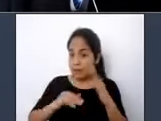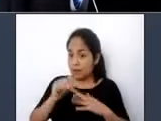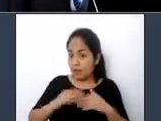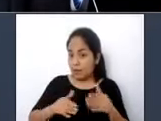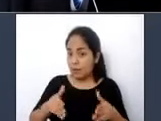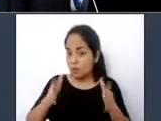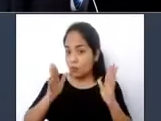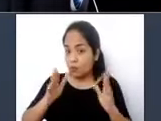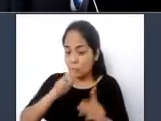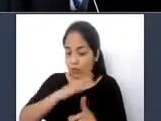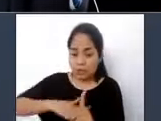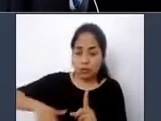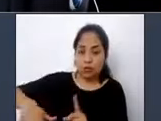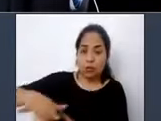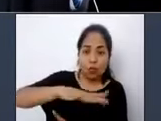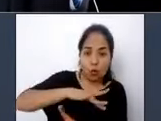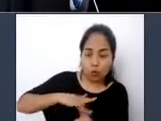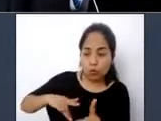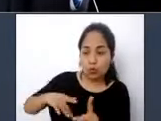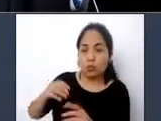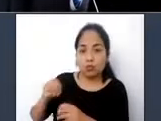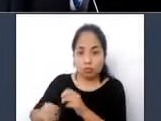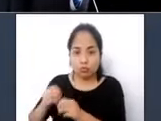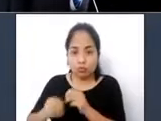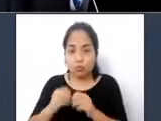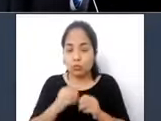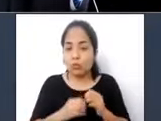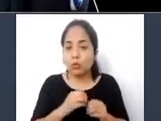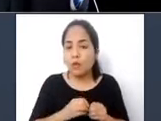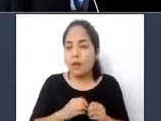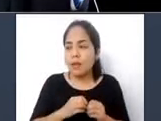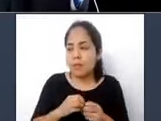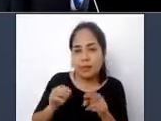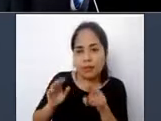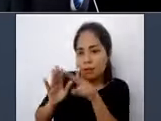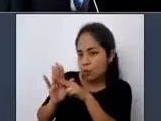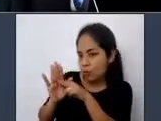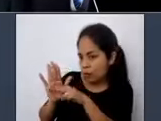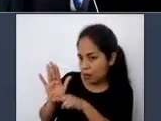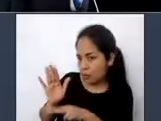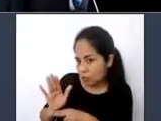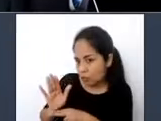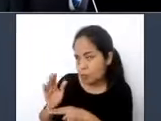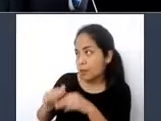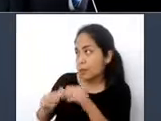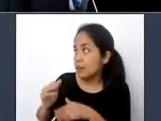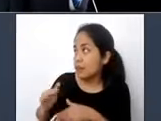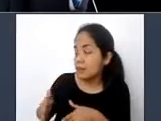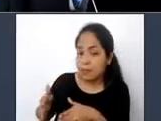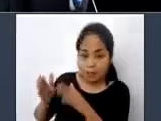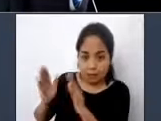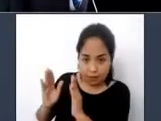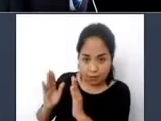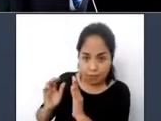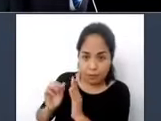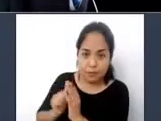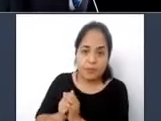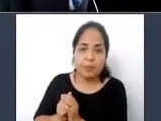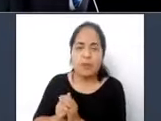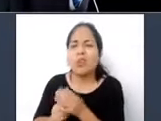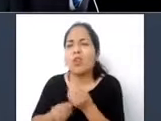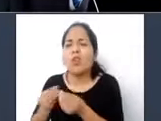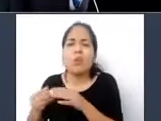su diseño y construcción, se rigen bajo las normas del Reglamento Nacional de Edificaciones y para hacerlas accesibles